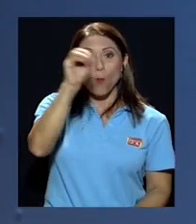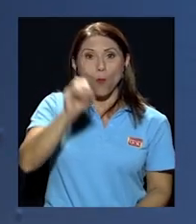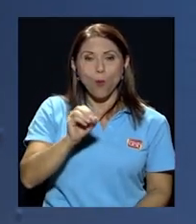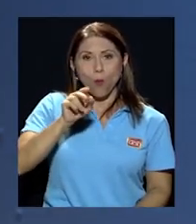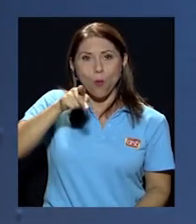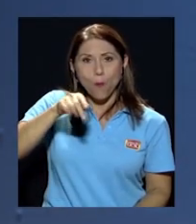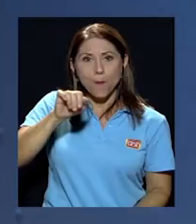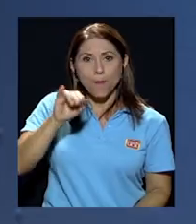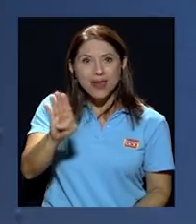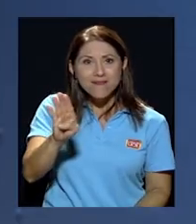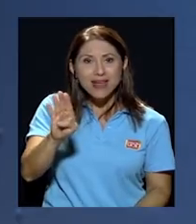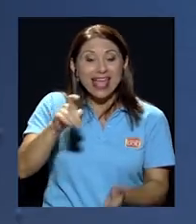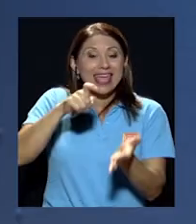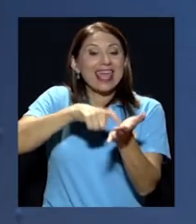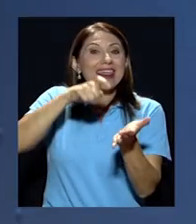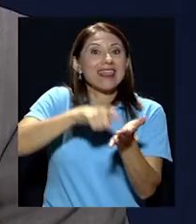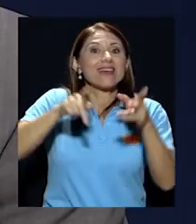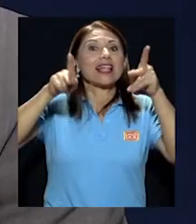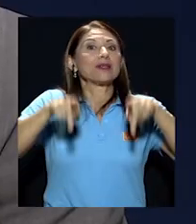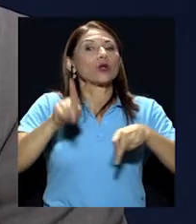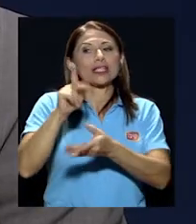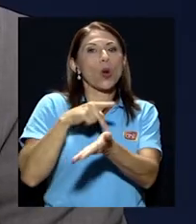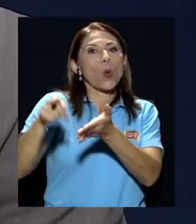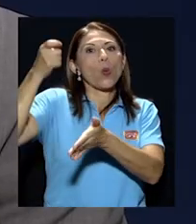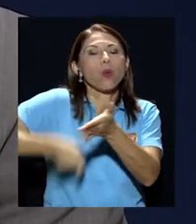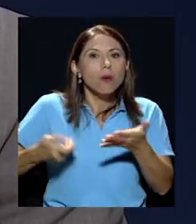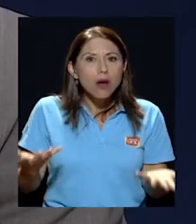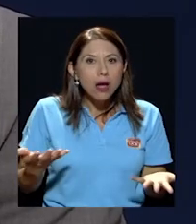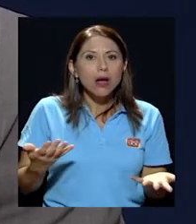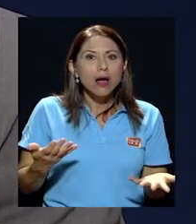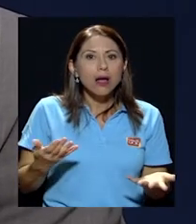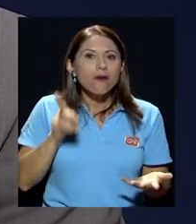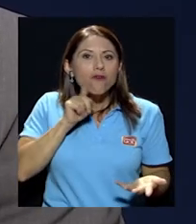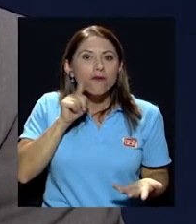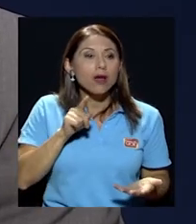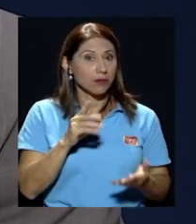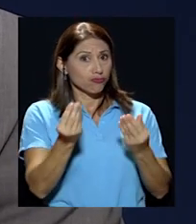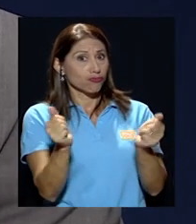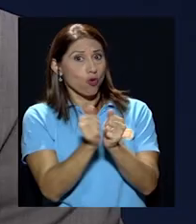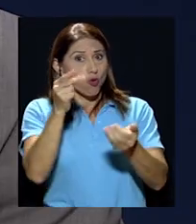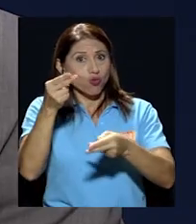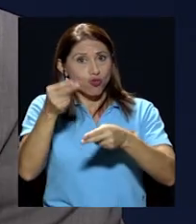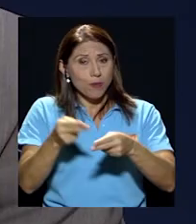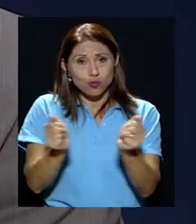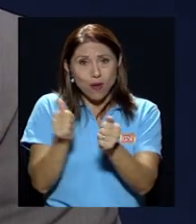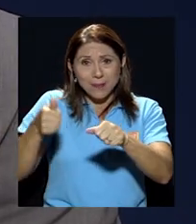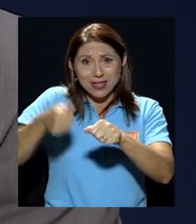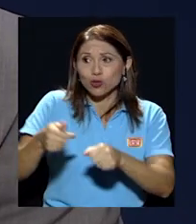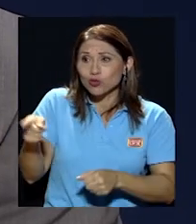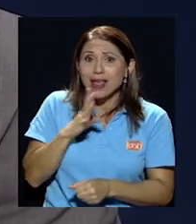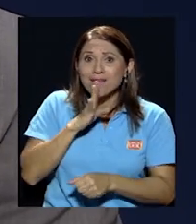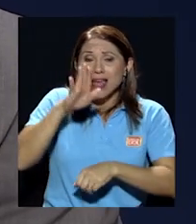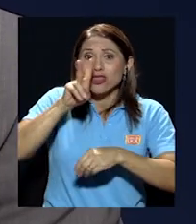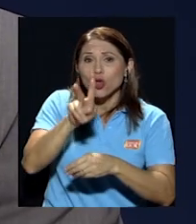que deben los defraudadores fiscales Don Oscar pongámosle nombres y apellidos usted habla mucho de dos medios de